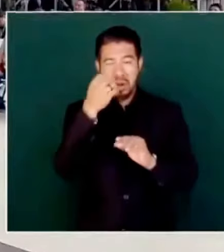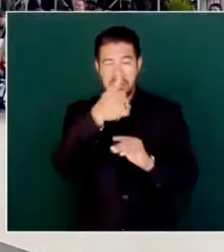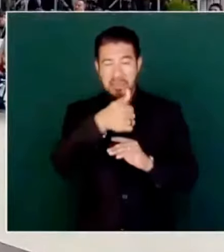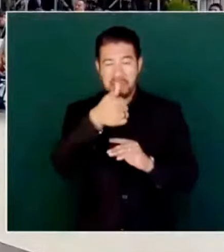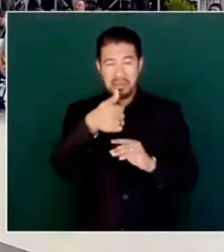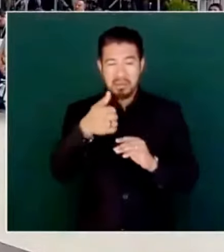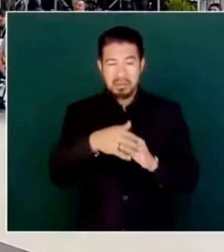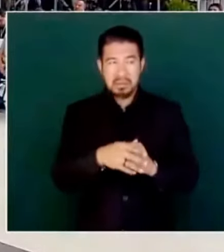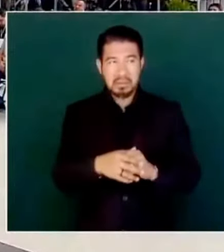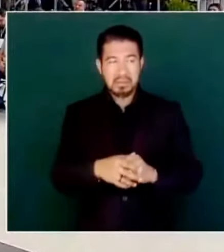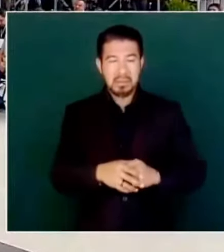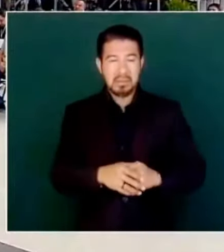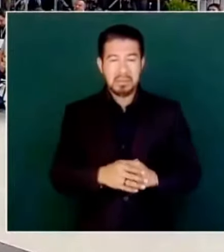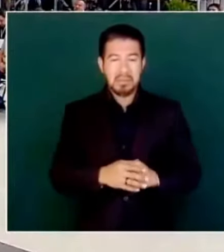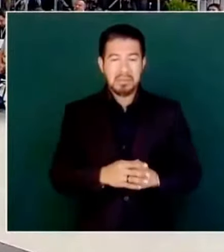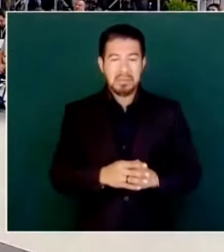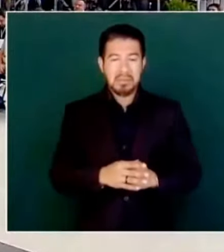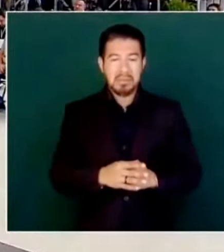que dijo así,